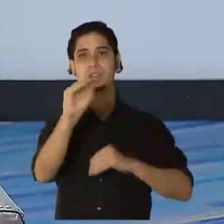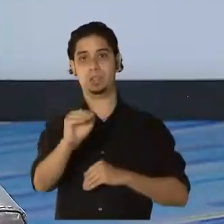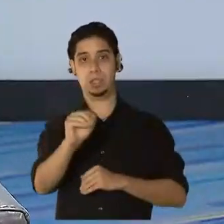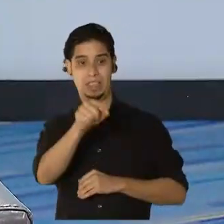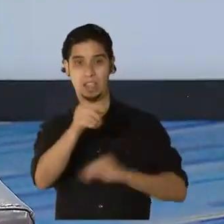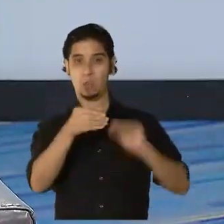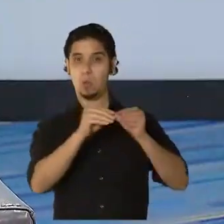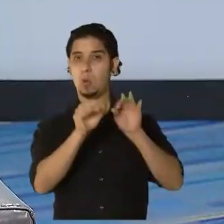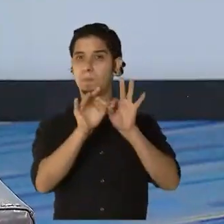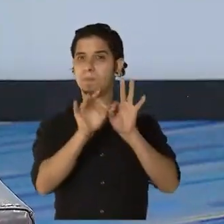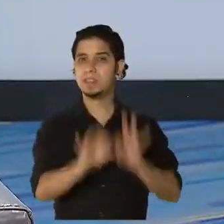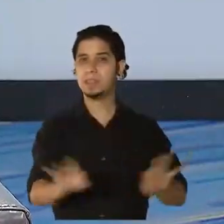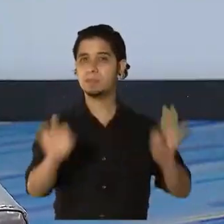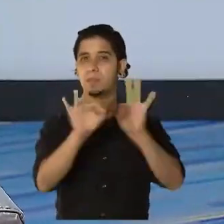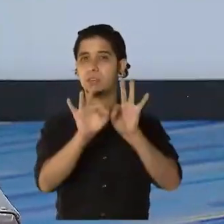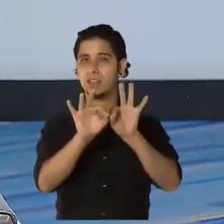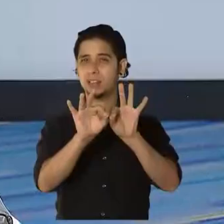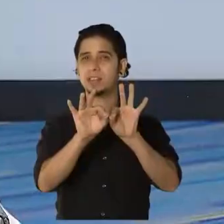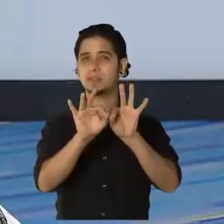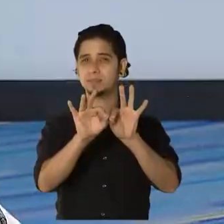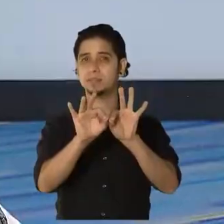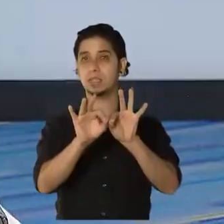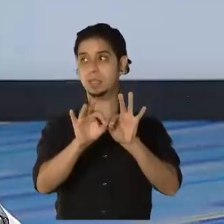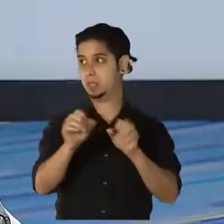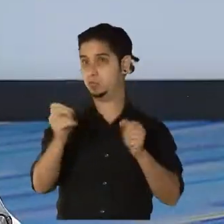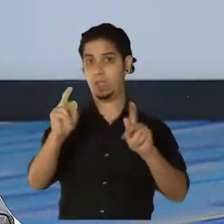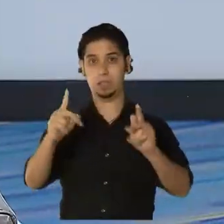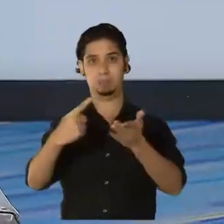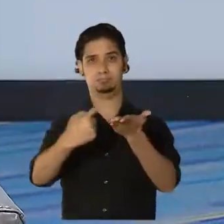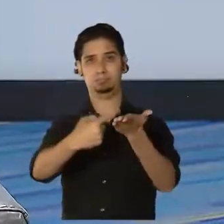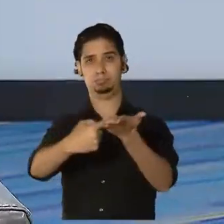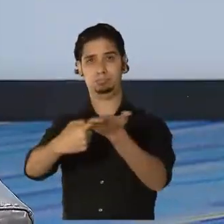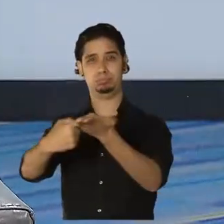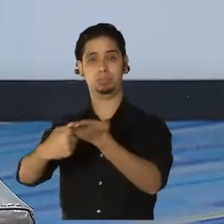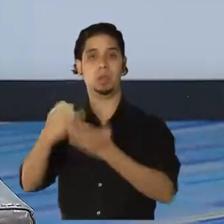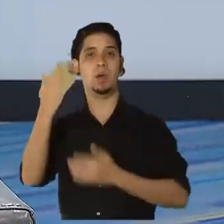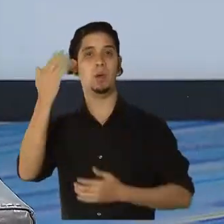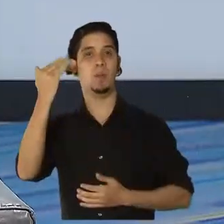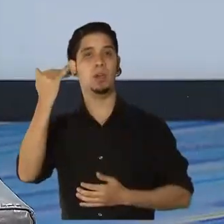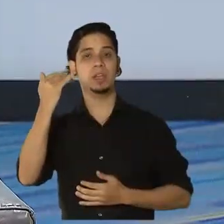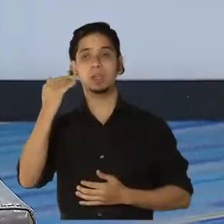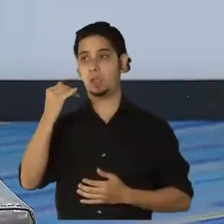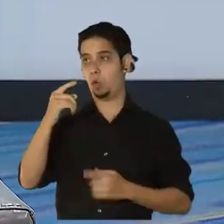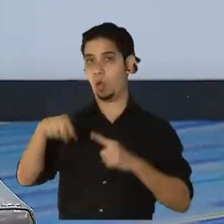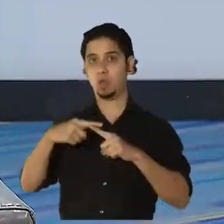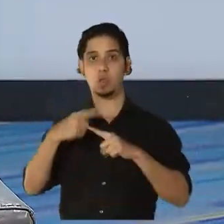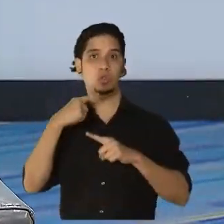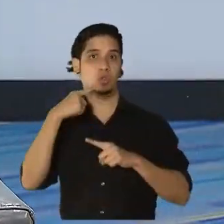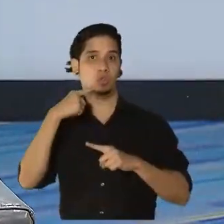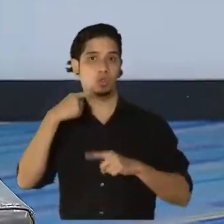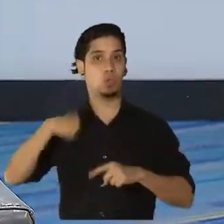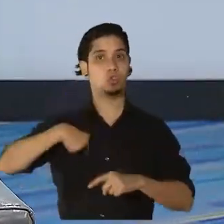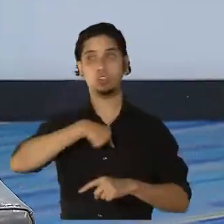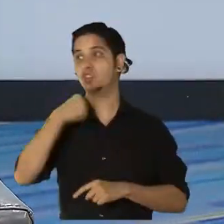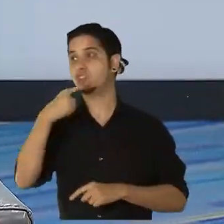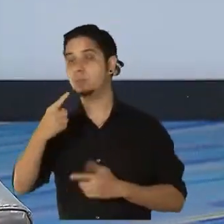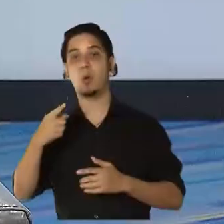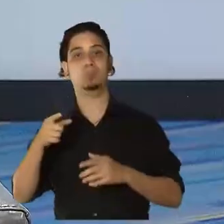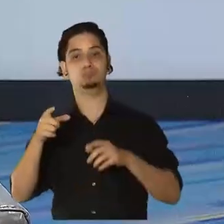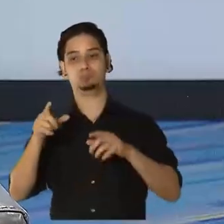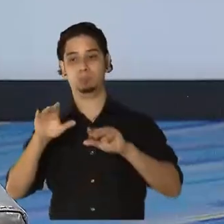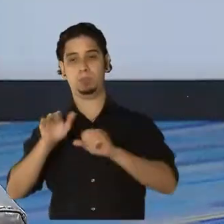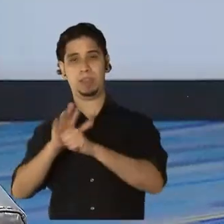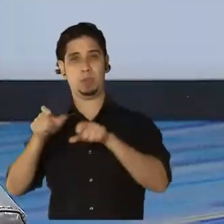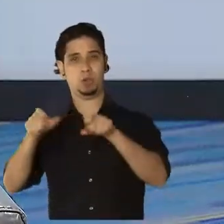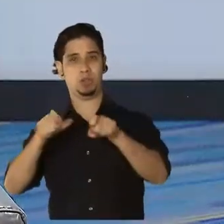es importante y ha sido, ¿verdad?, de discusión pública, porque para hablar de una epidemia controlada, idealmente deberíamos